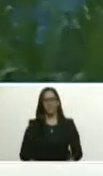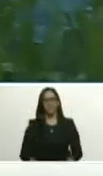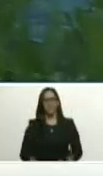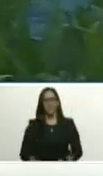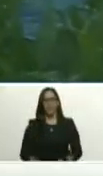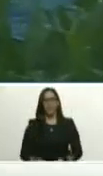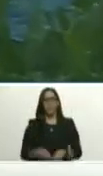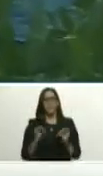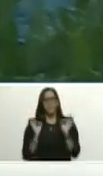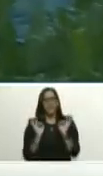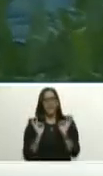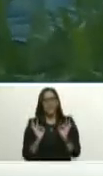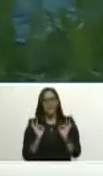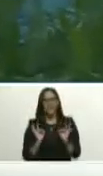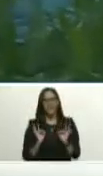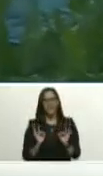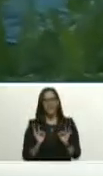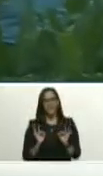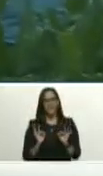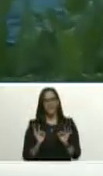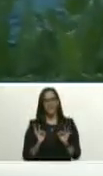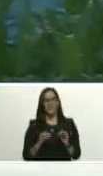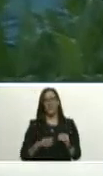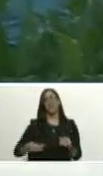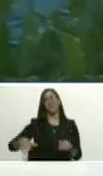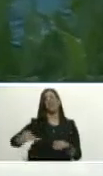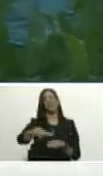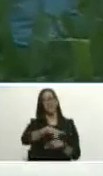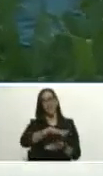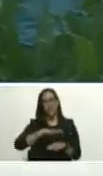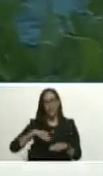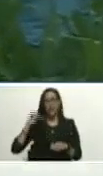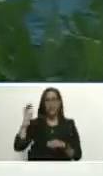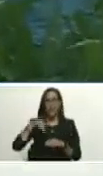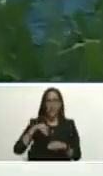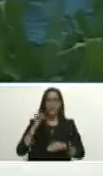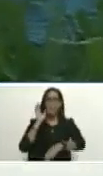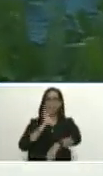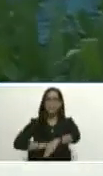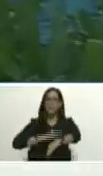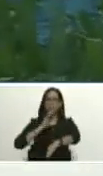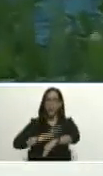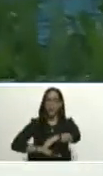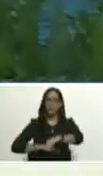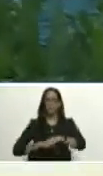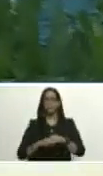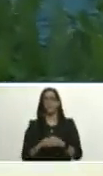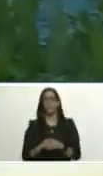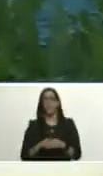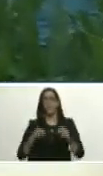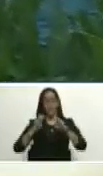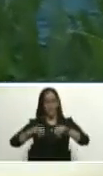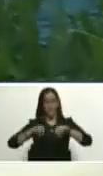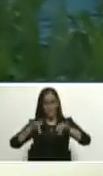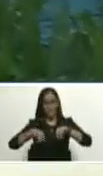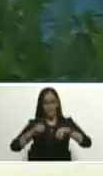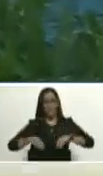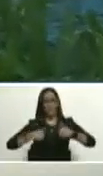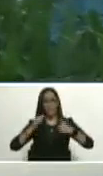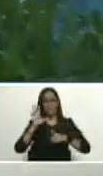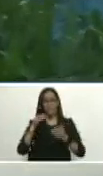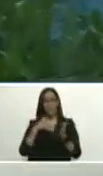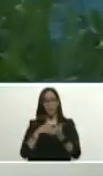precisamente en las llanuras hermosas de Aragua de Barcelona en la siembra de más de 5 mil